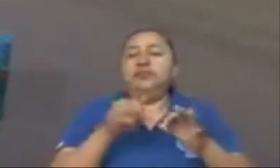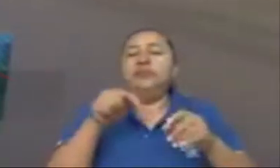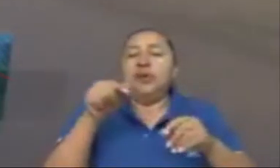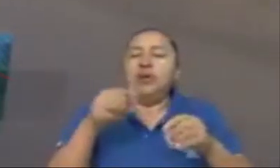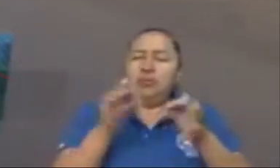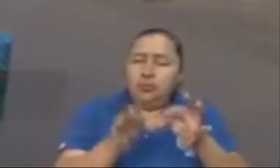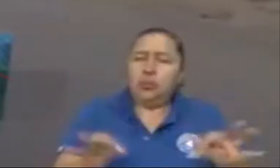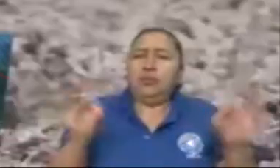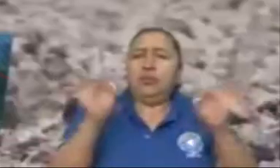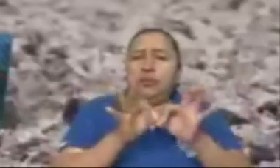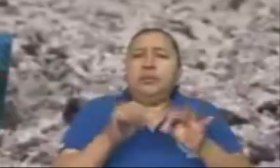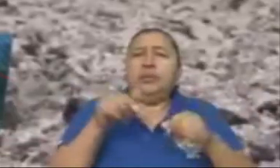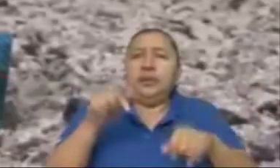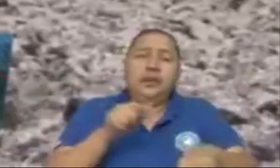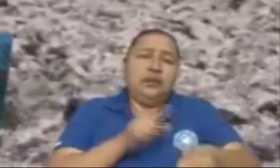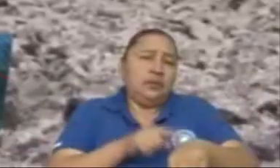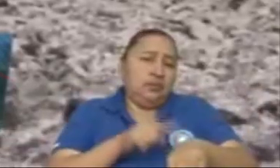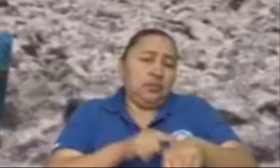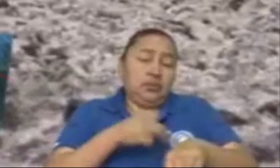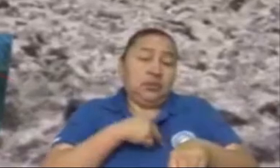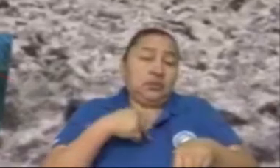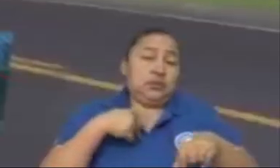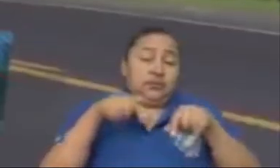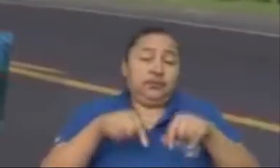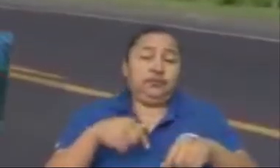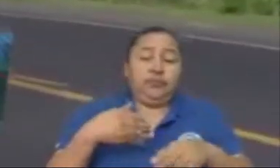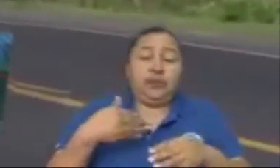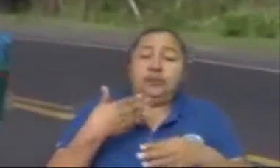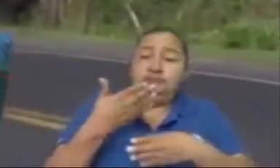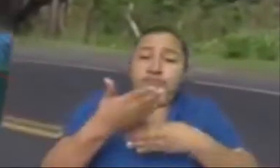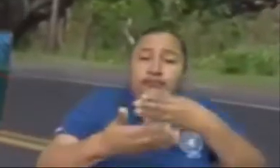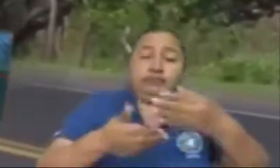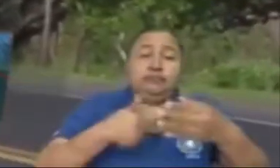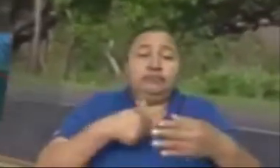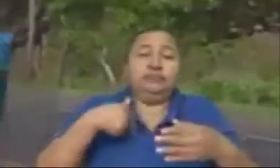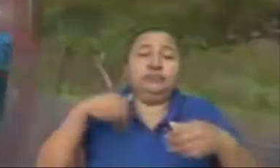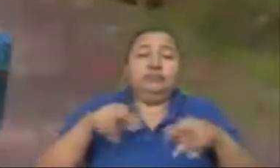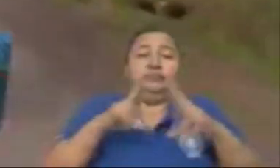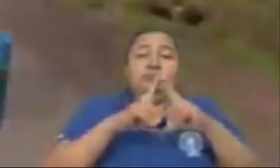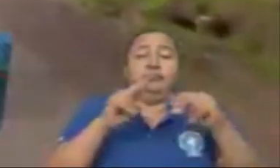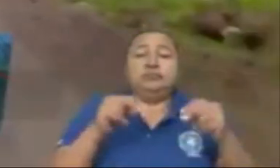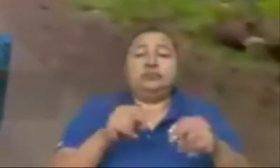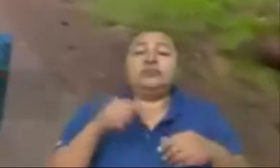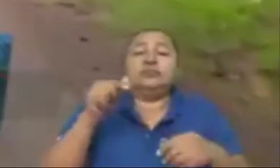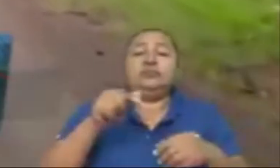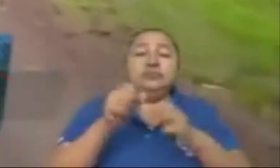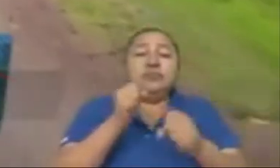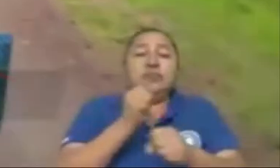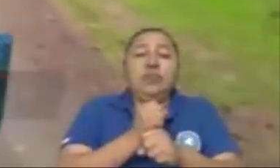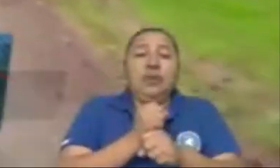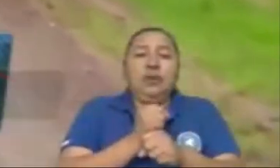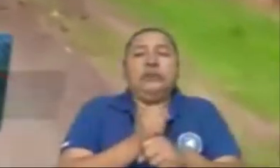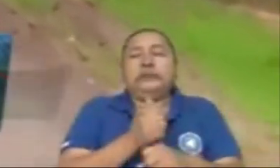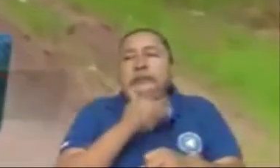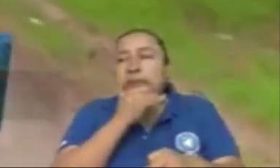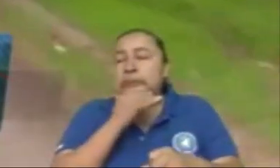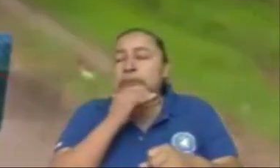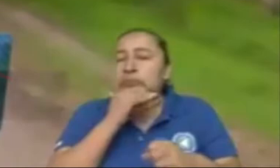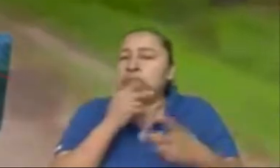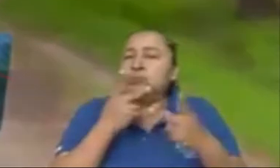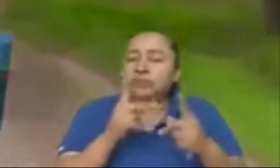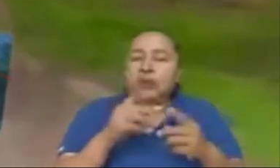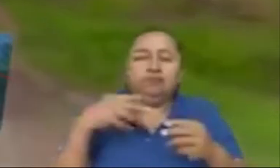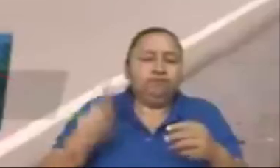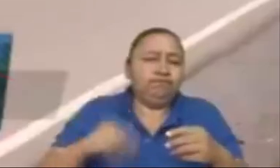Trascendental para el momento que estaba atravesando nuestro país. Es un año complejo, pero muy